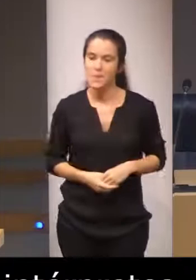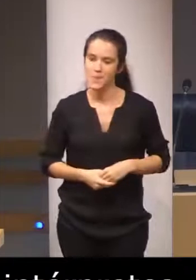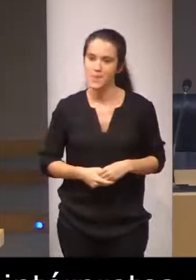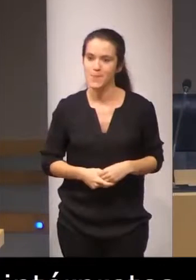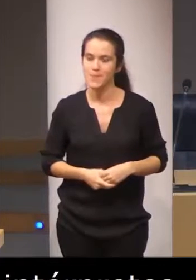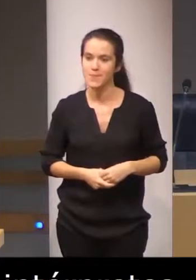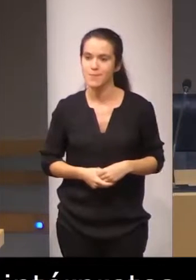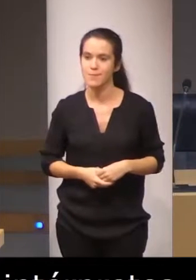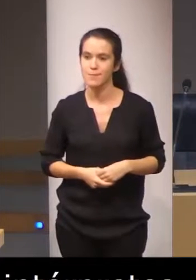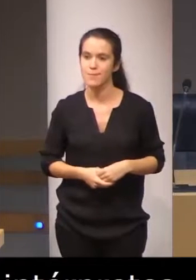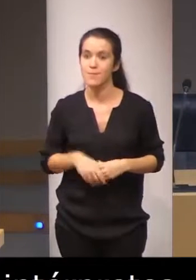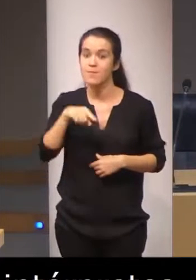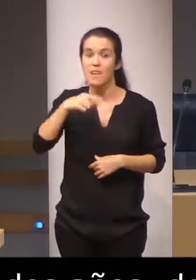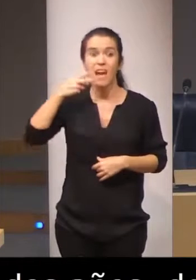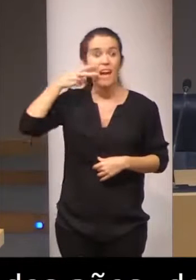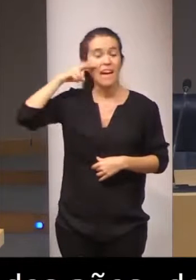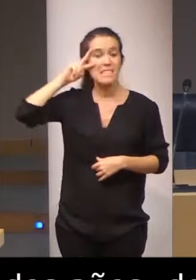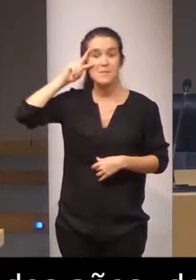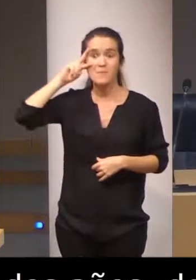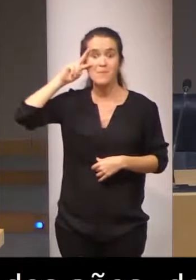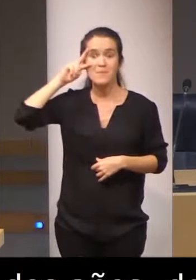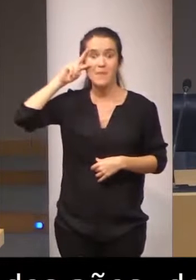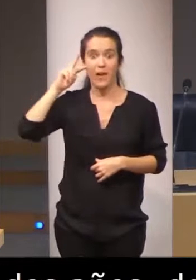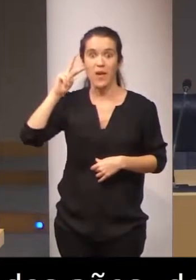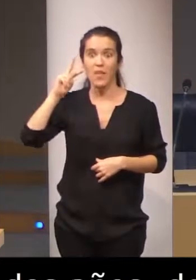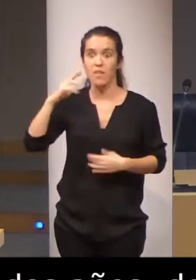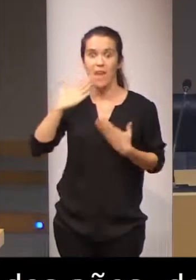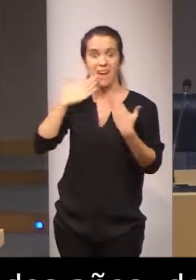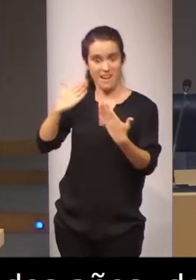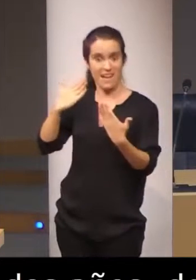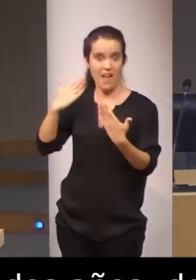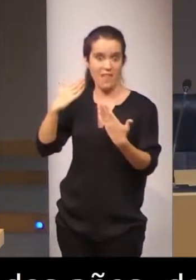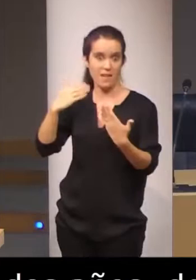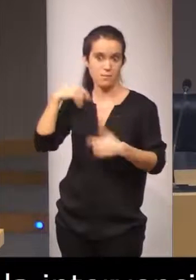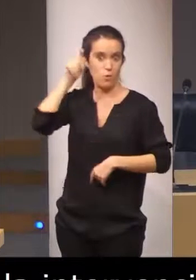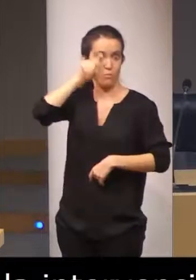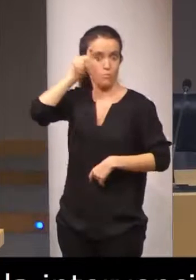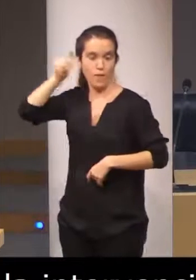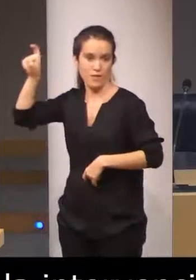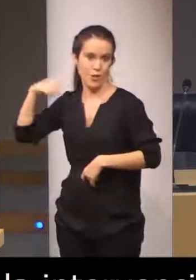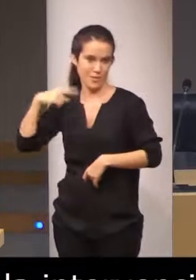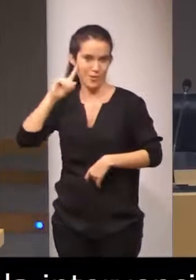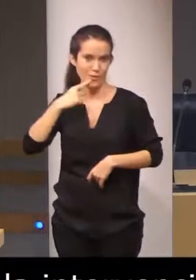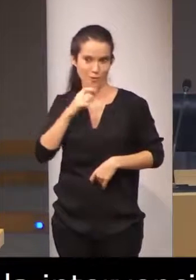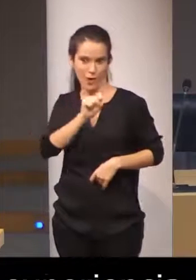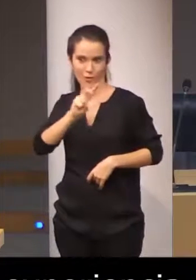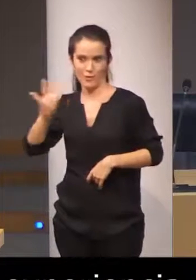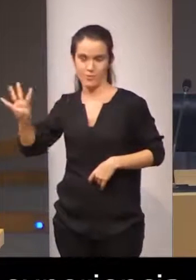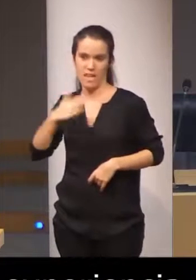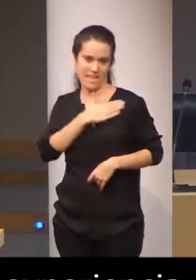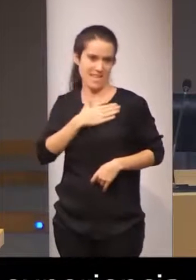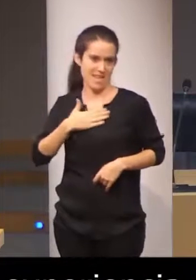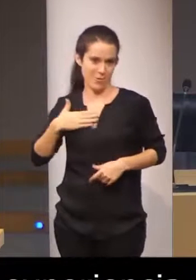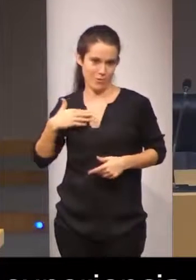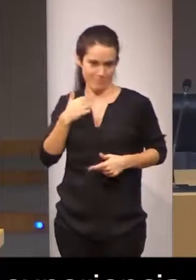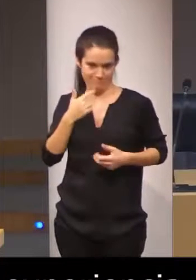esa experiencia no ha sido posible sino gracias a los profesores sordos quiero mencionar ya de